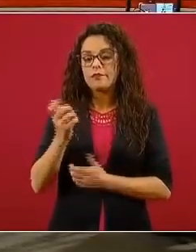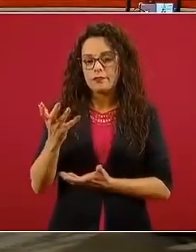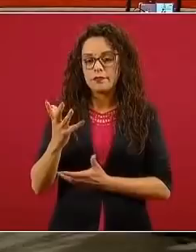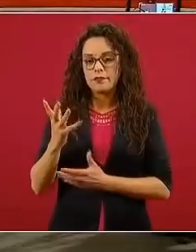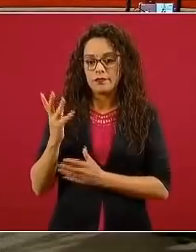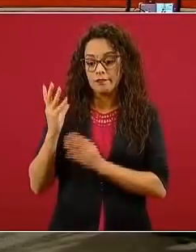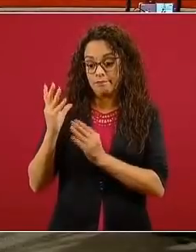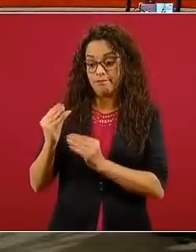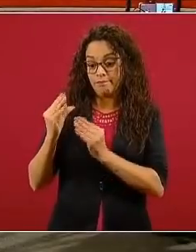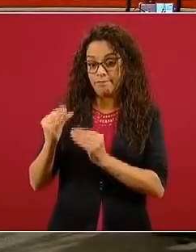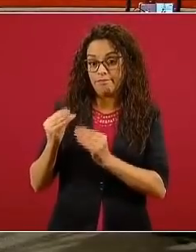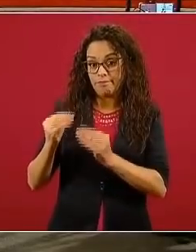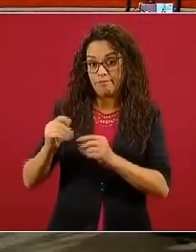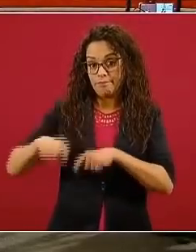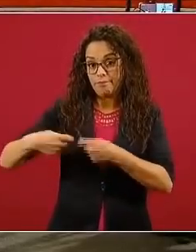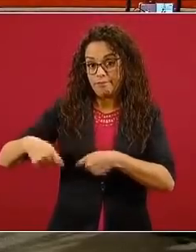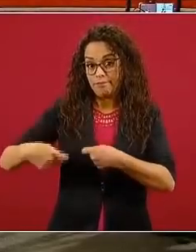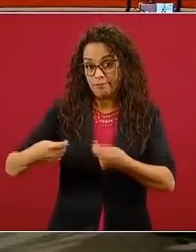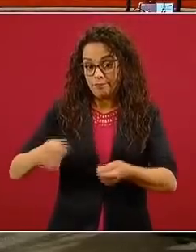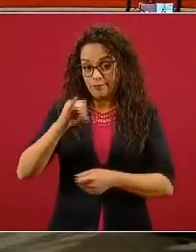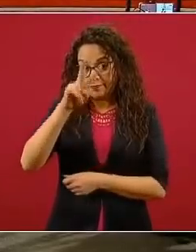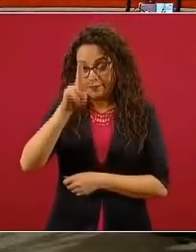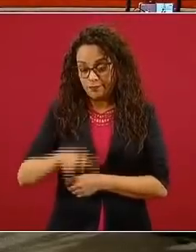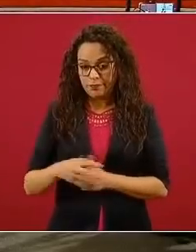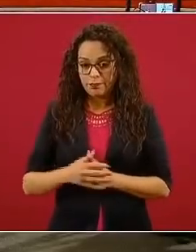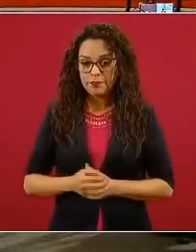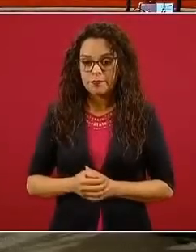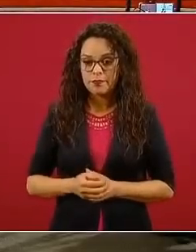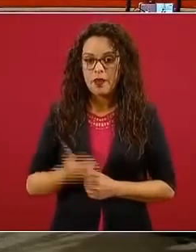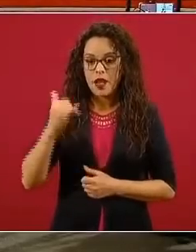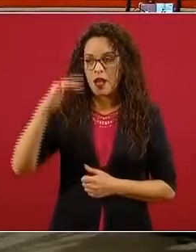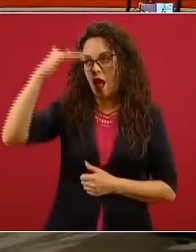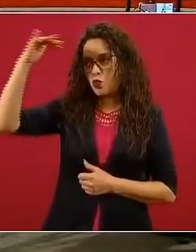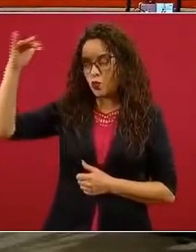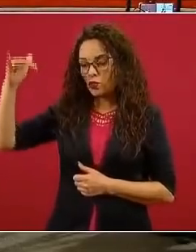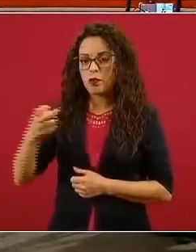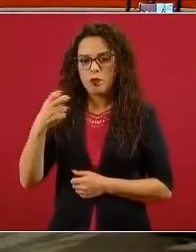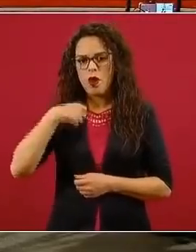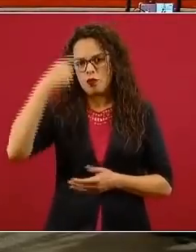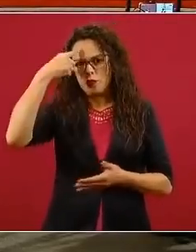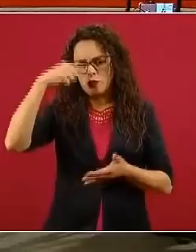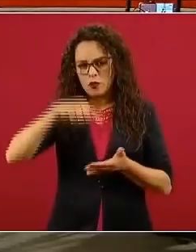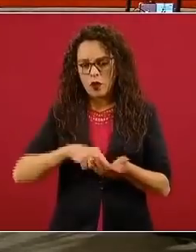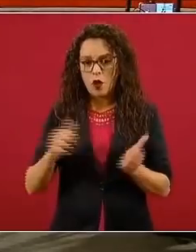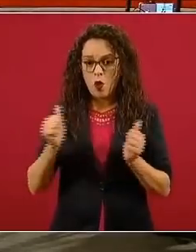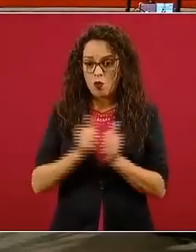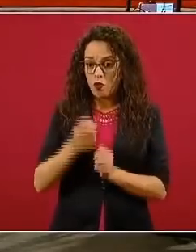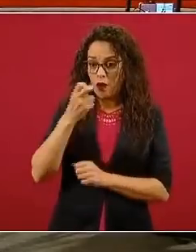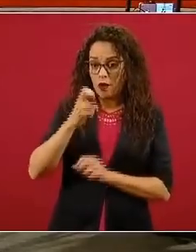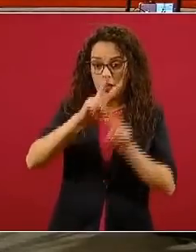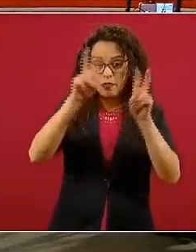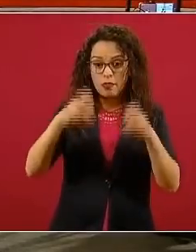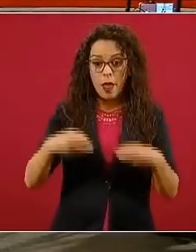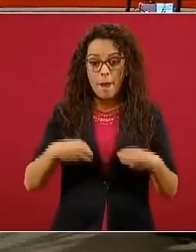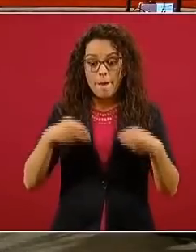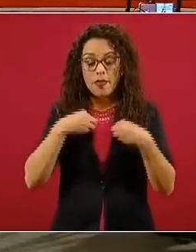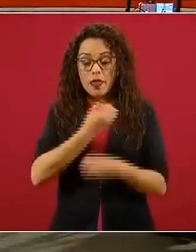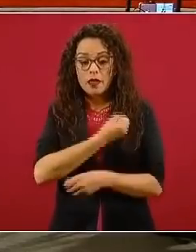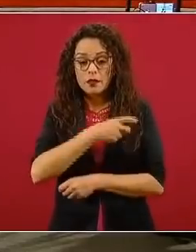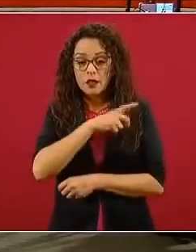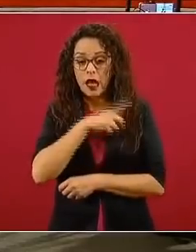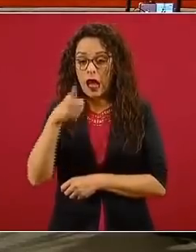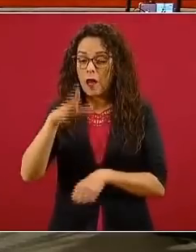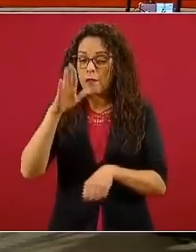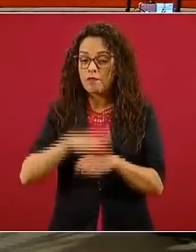grandes. Entonces, creo que también con vida saludable, ese va a ser uno de los impactos, ¿no?